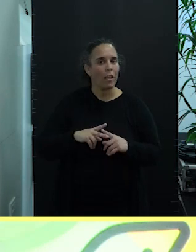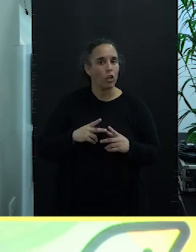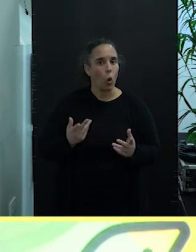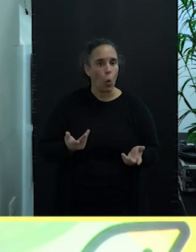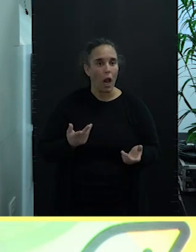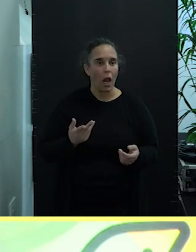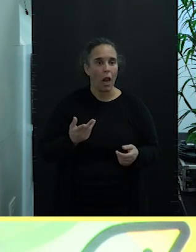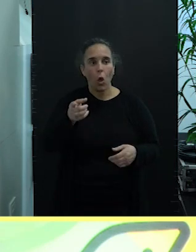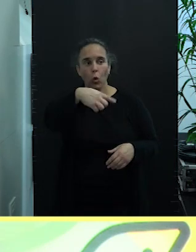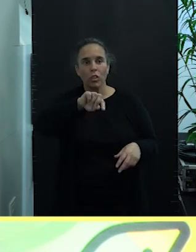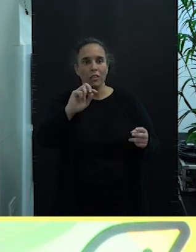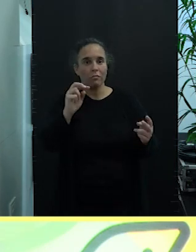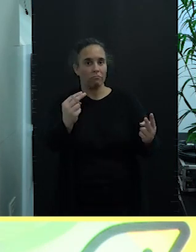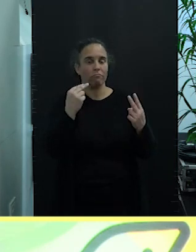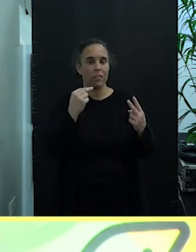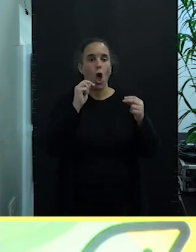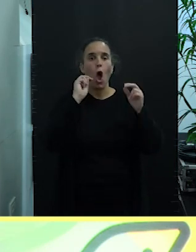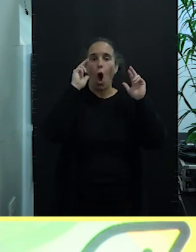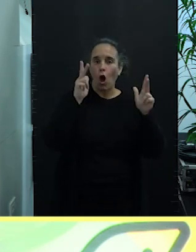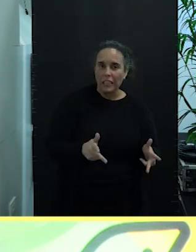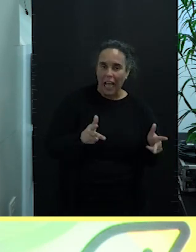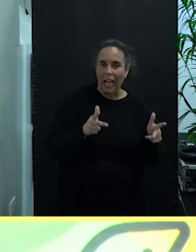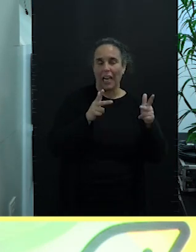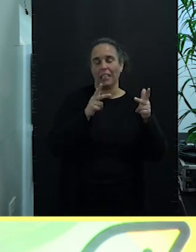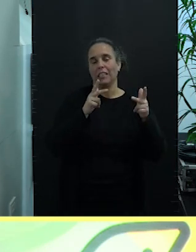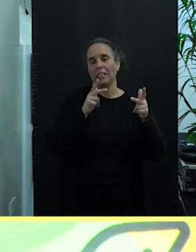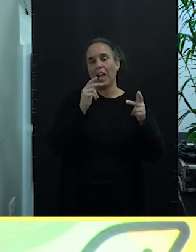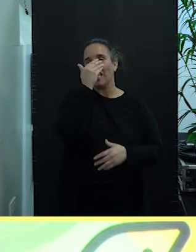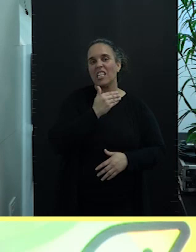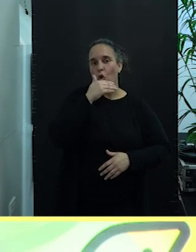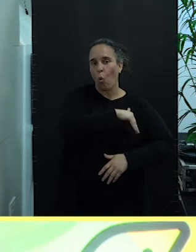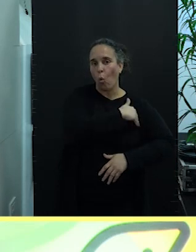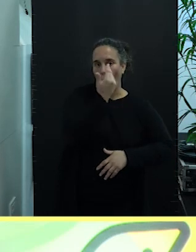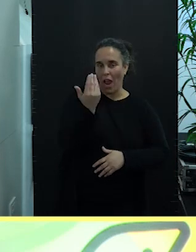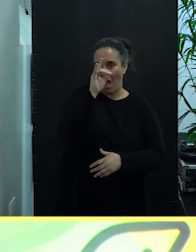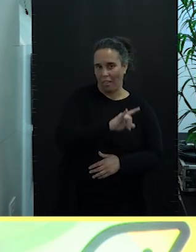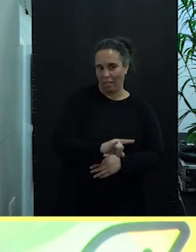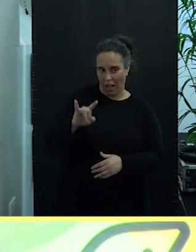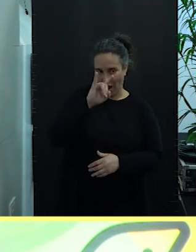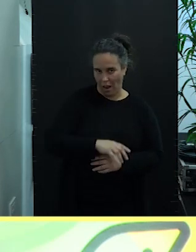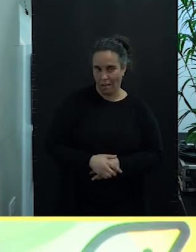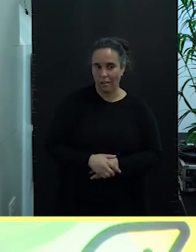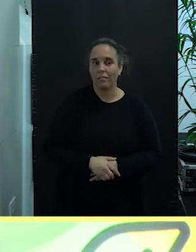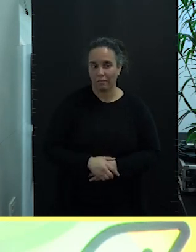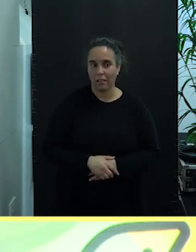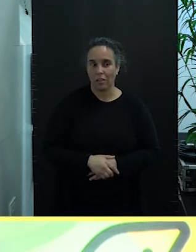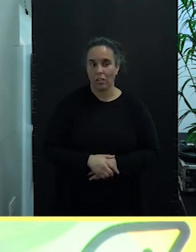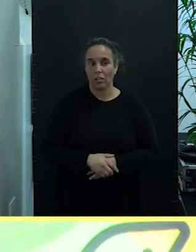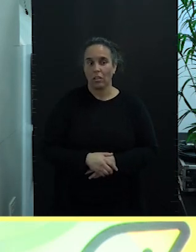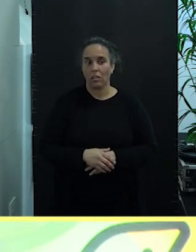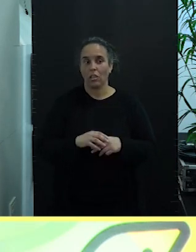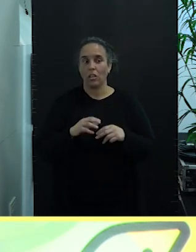apreciando, que es Hoteles Escuela de Canarias Sociedad Anónima, ECANS. Es una empresa